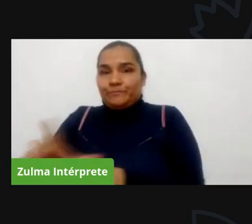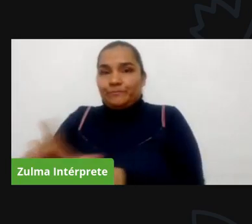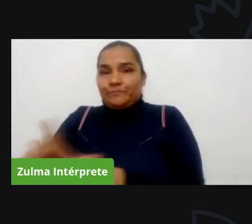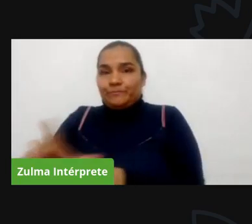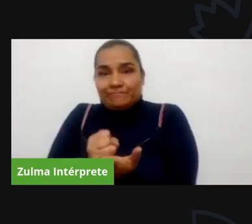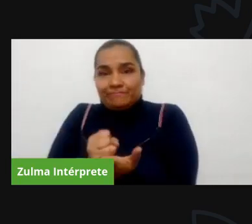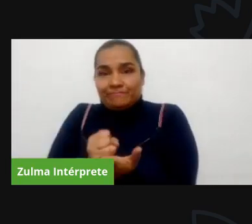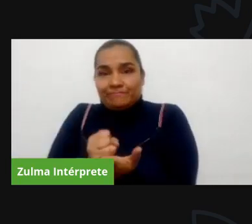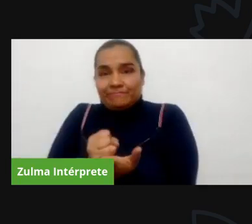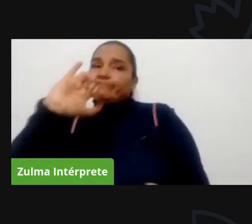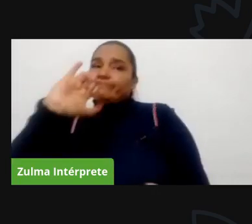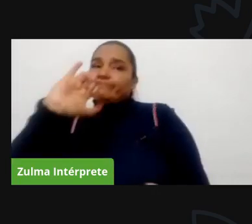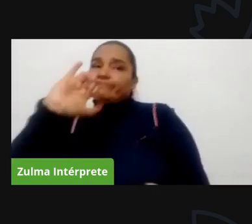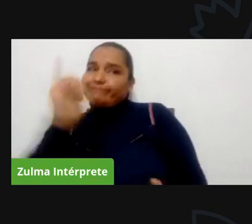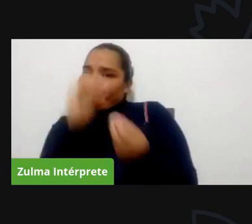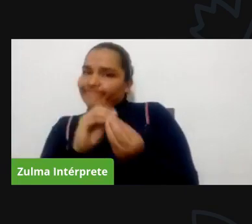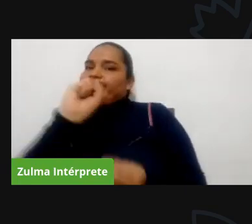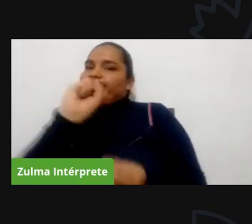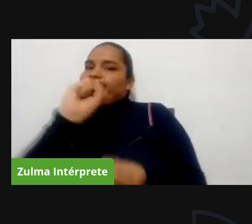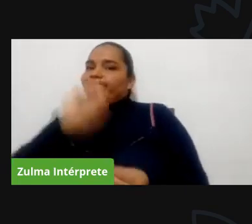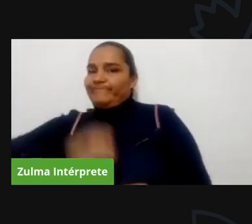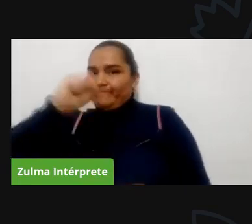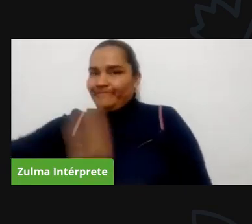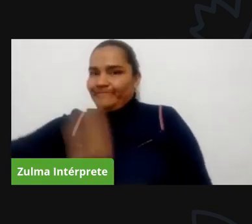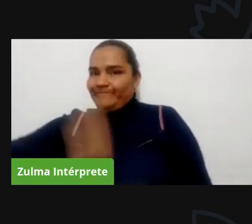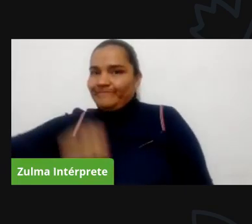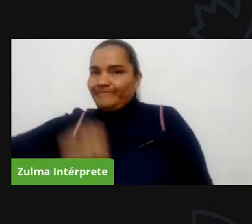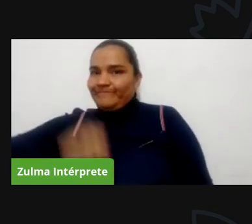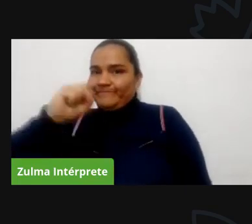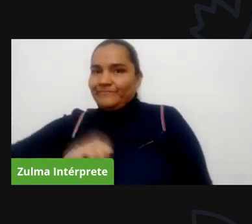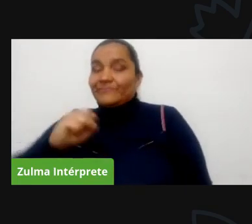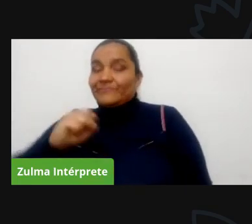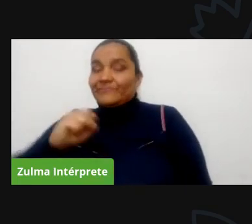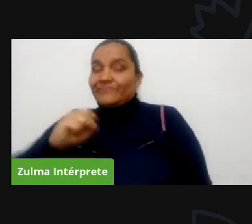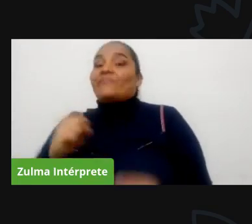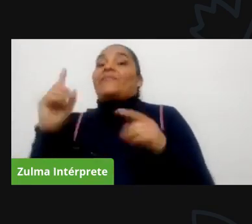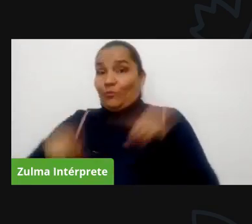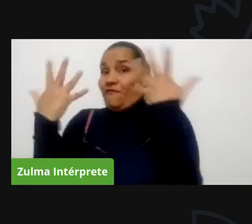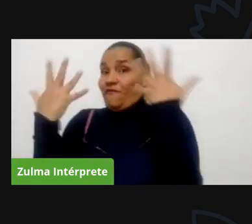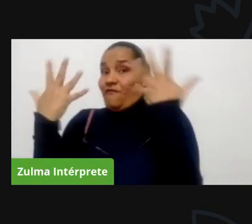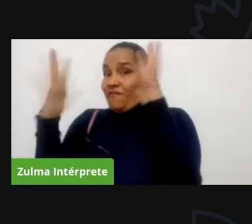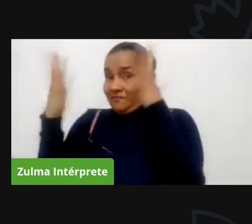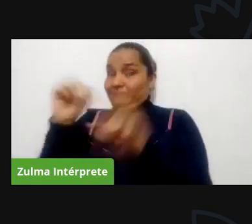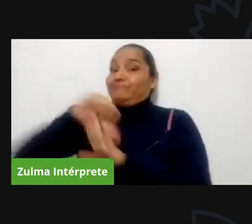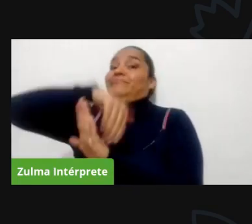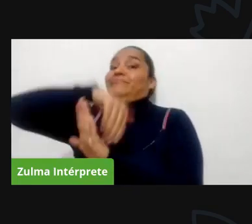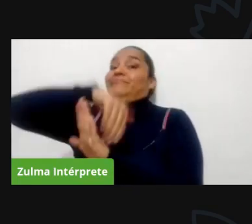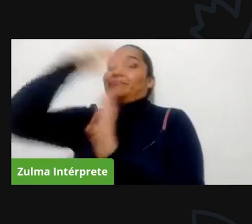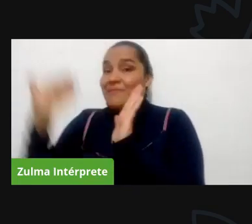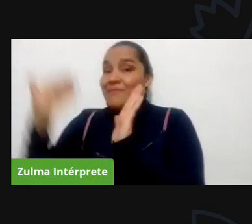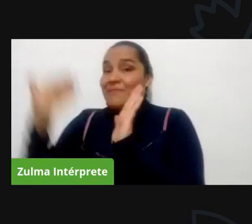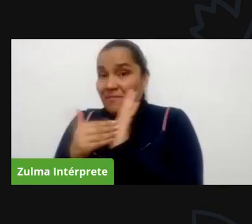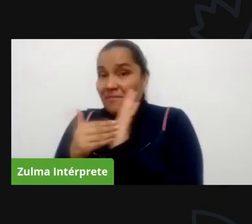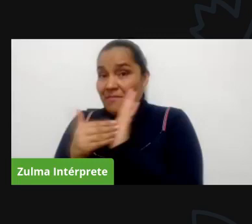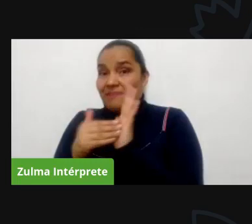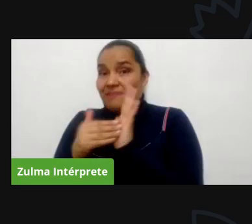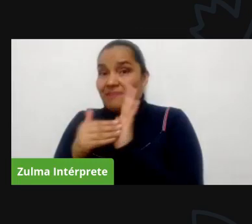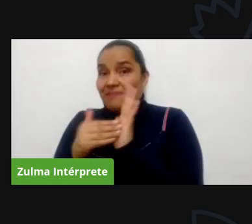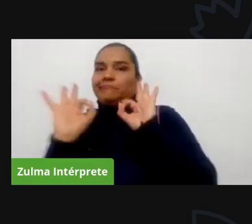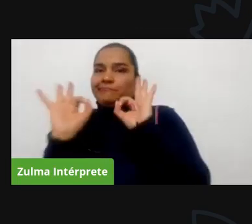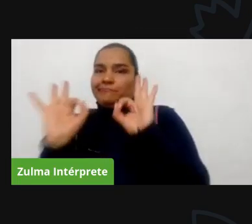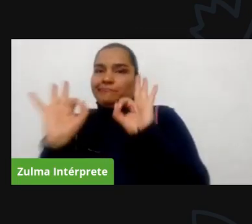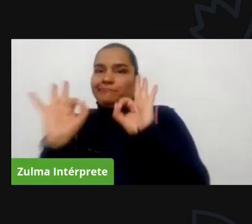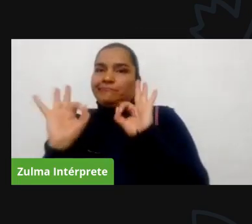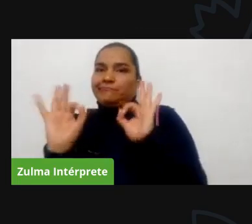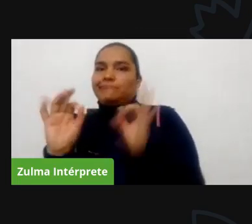felicita este esfuerzo que estamos haciendo porque vuelvo y repito terminado este ejercicio de las principales beneficiadas van a ser las